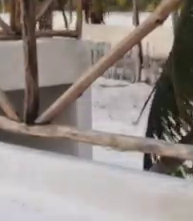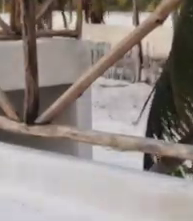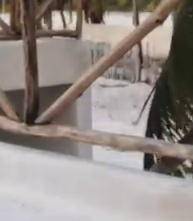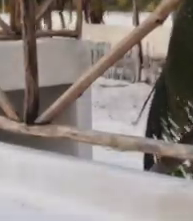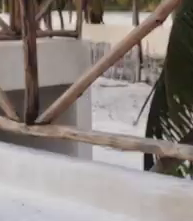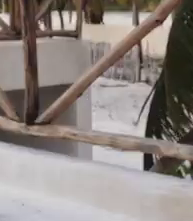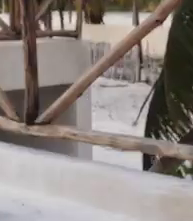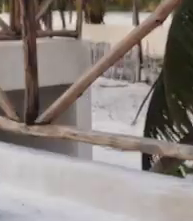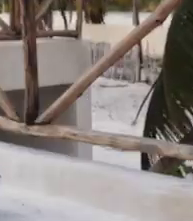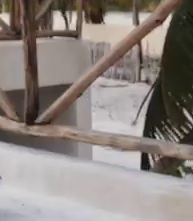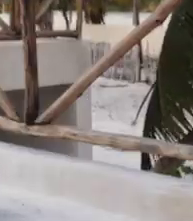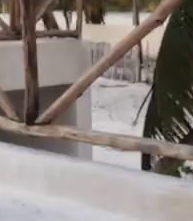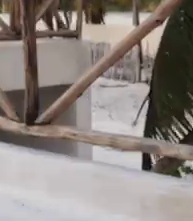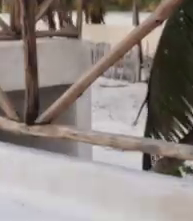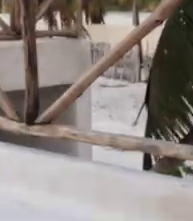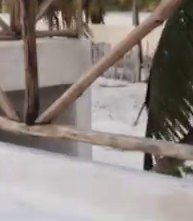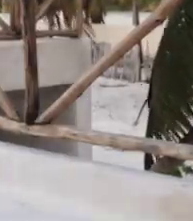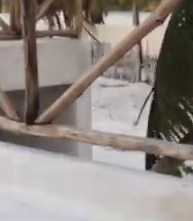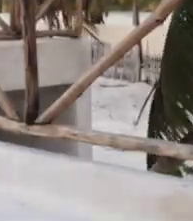¡Venga! ¡Venga!